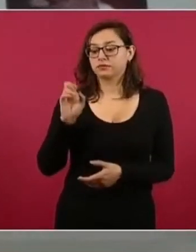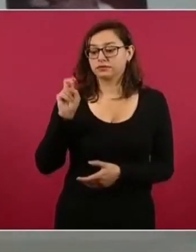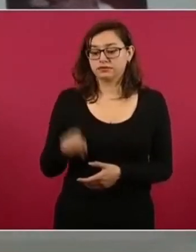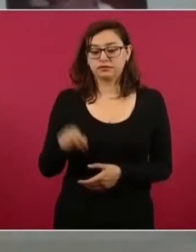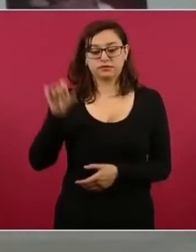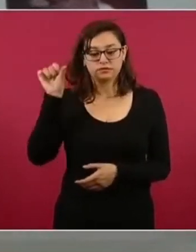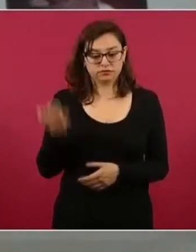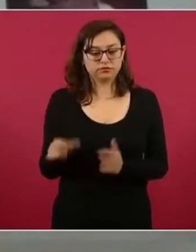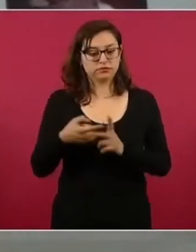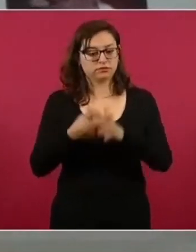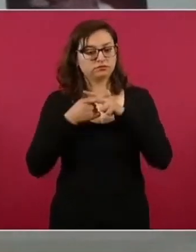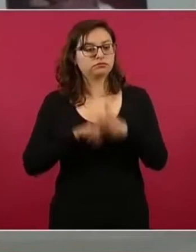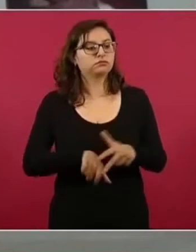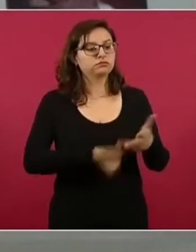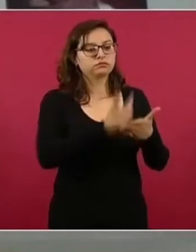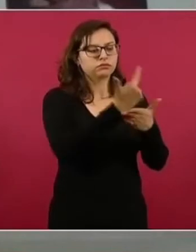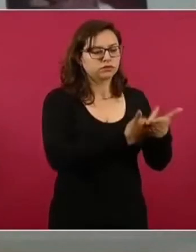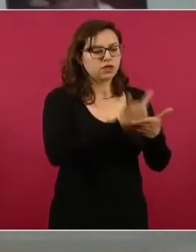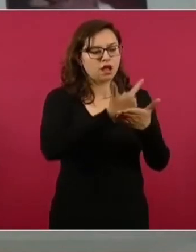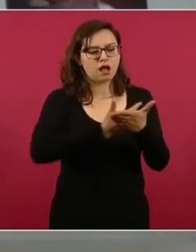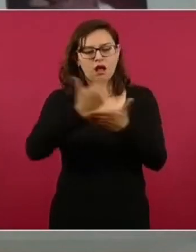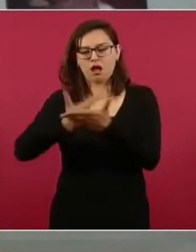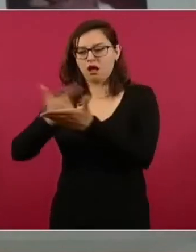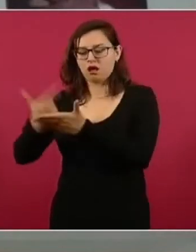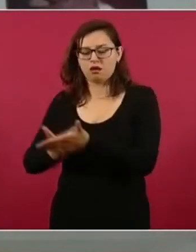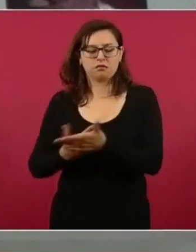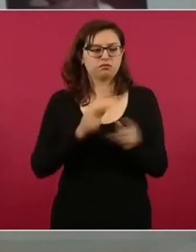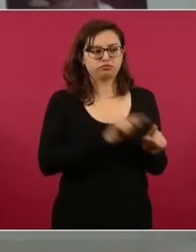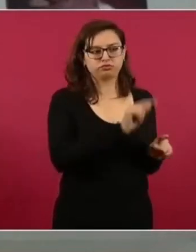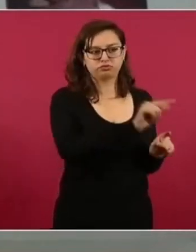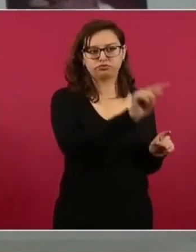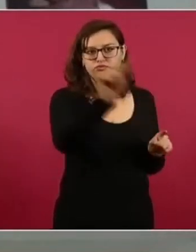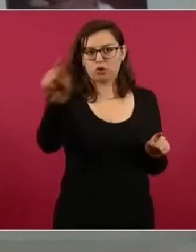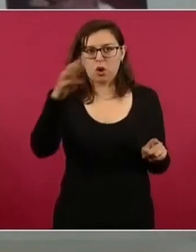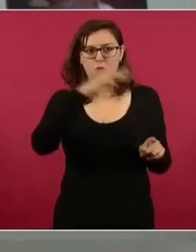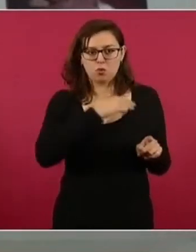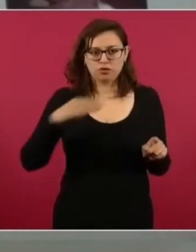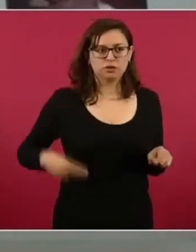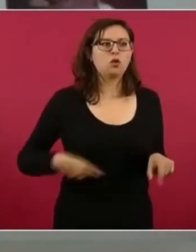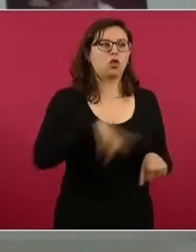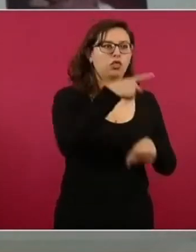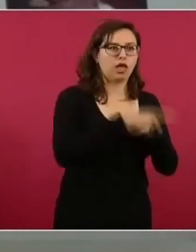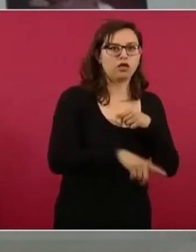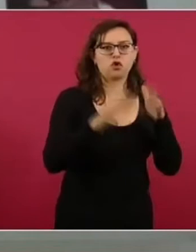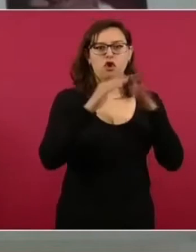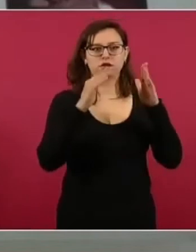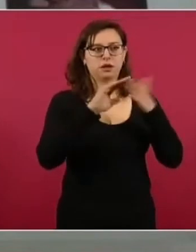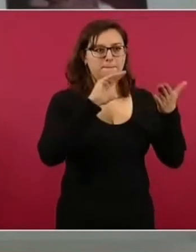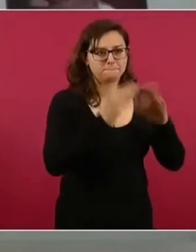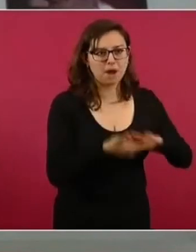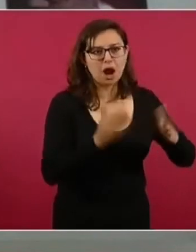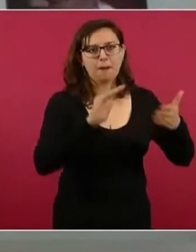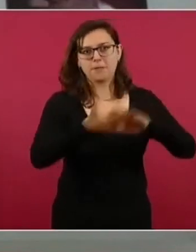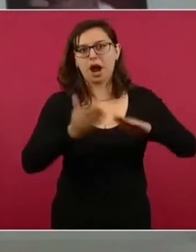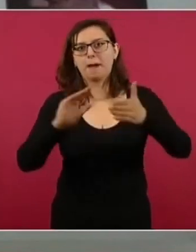el levantamiento del censo en los municipios que fueron afectados por el huracán.